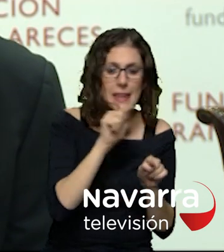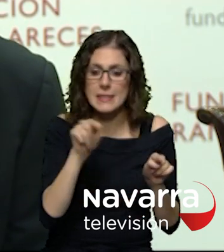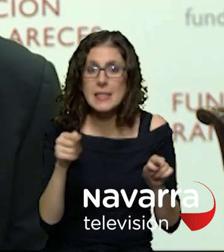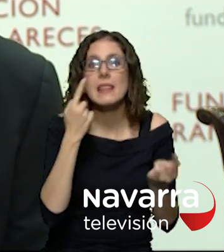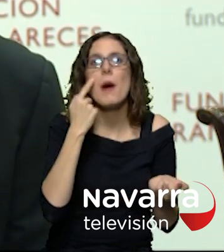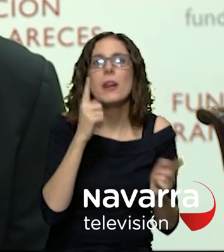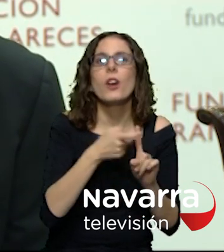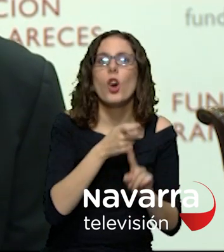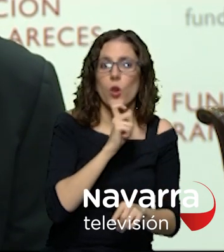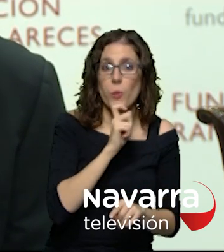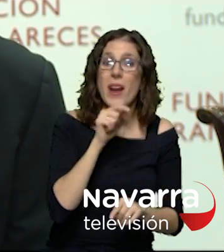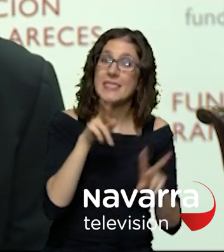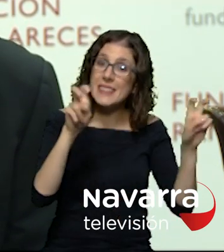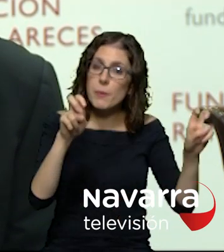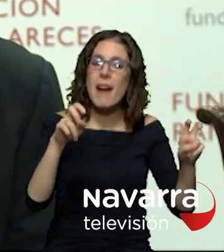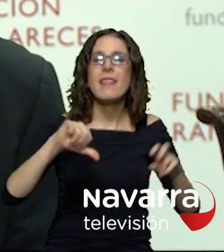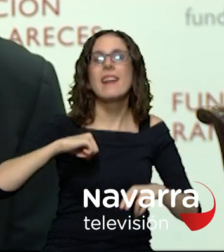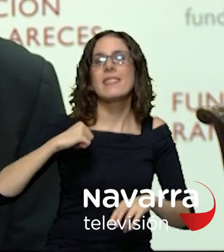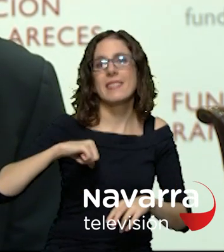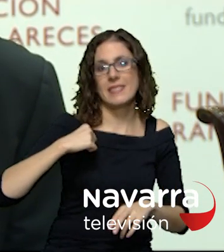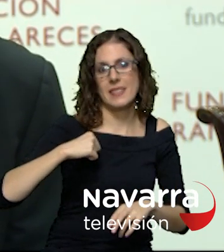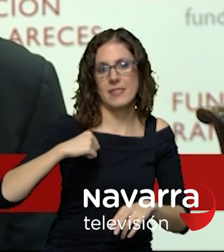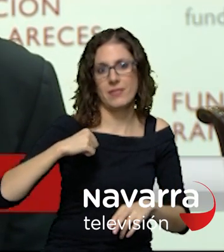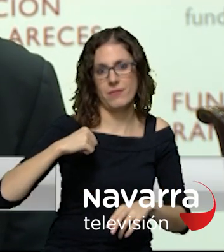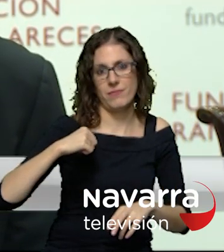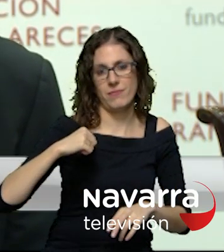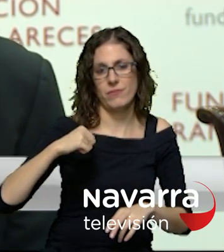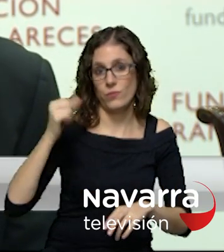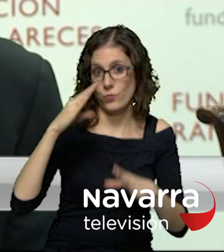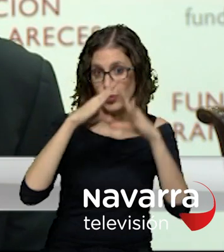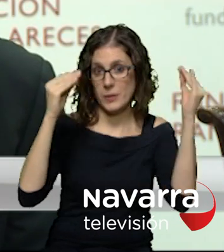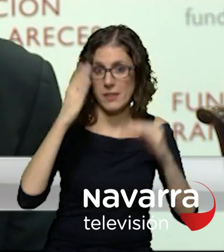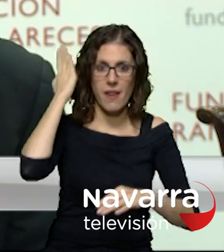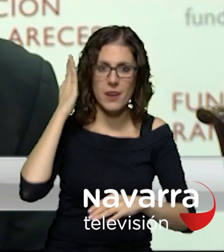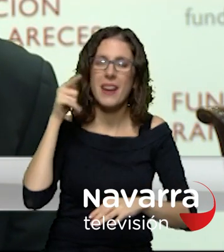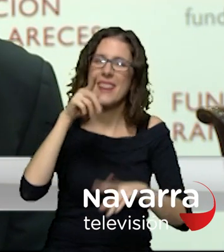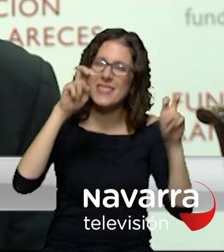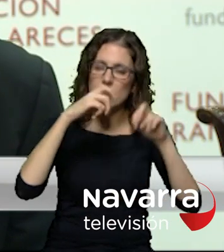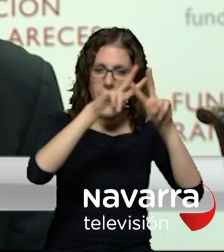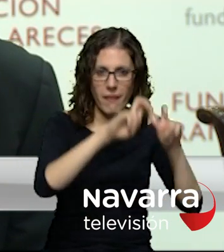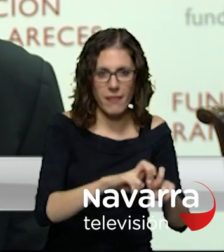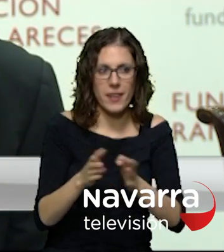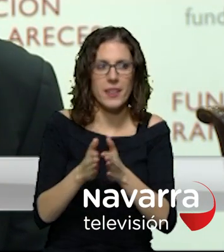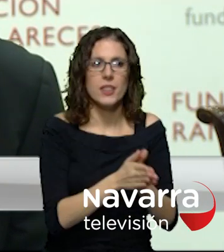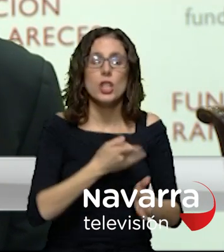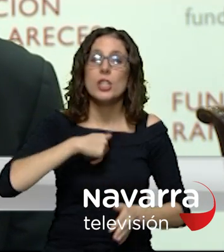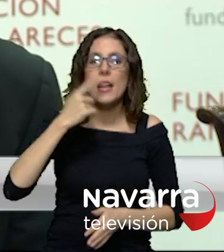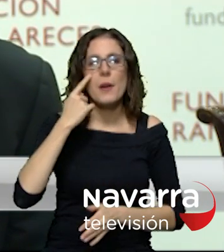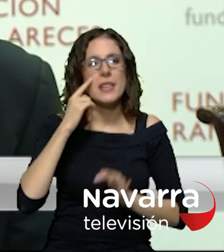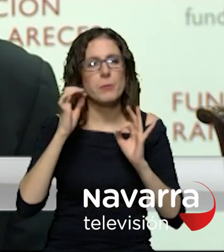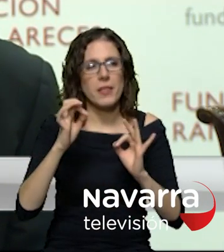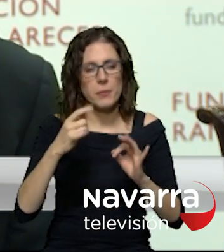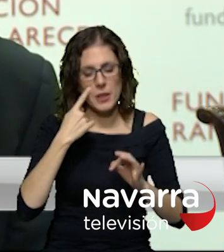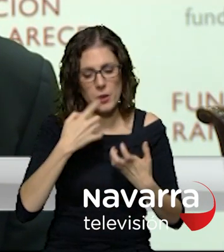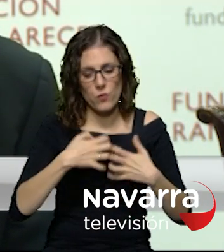universidad de navarra intentamos abordar una pregunta especialmente relevante sobre todo en el estudio de los mecanismos de funcionamiento